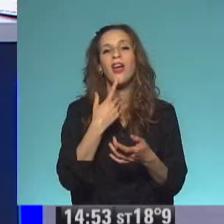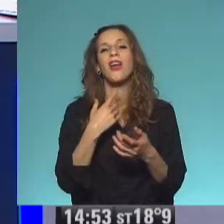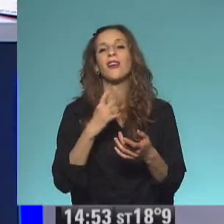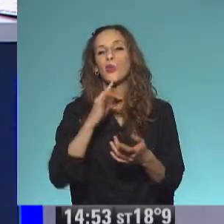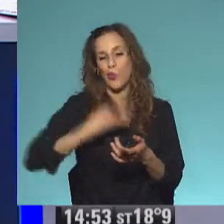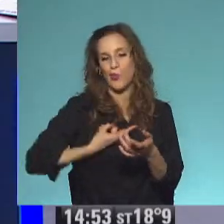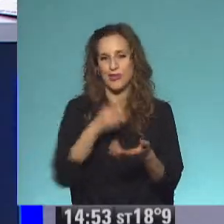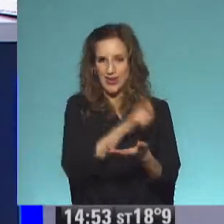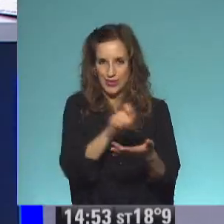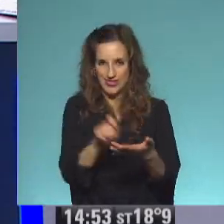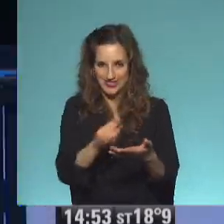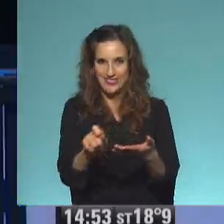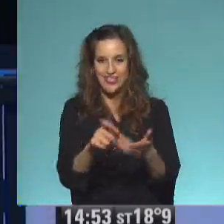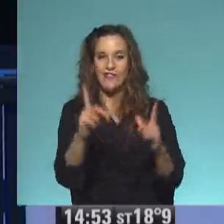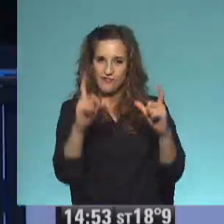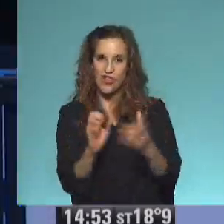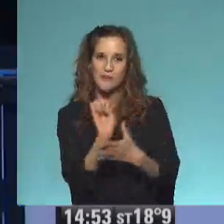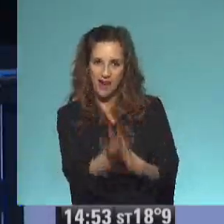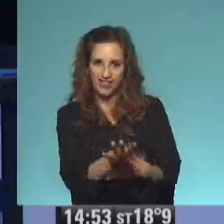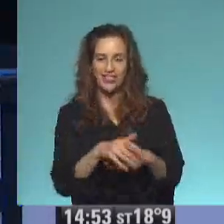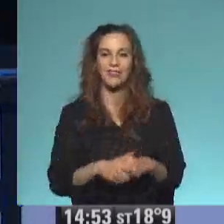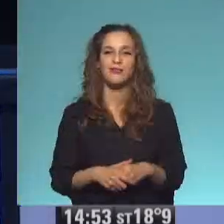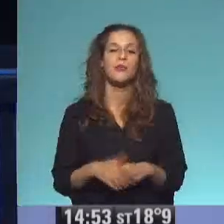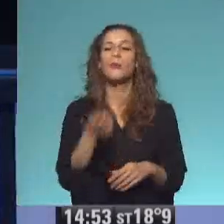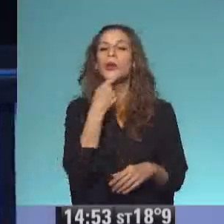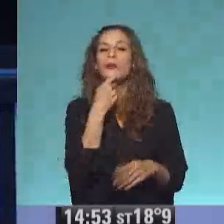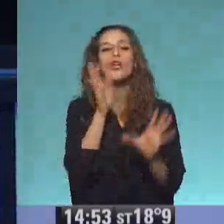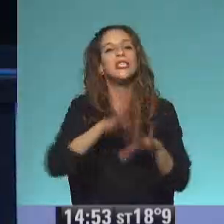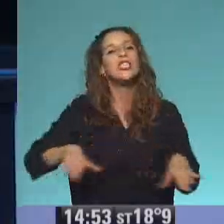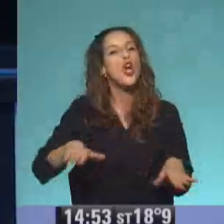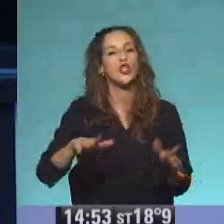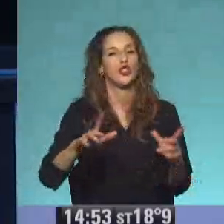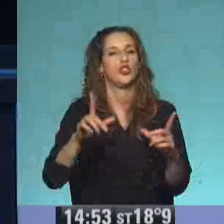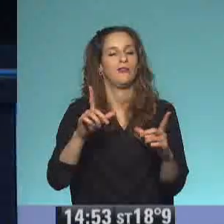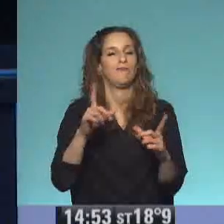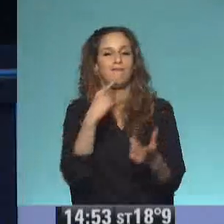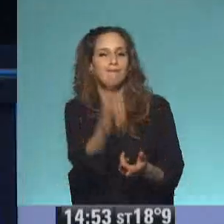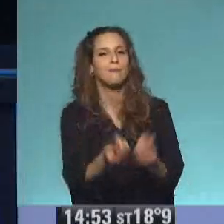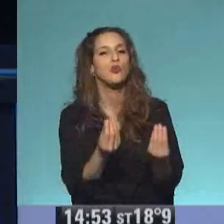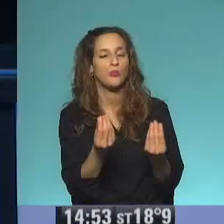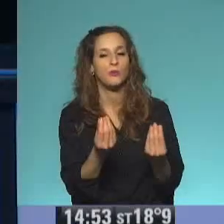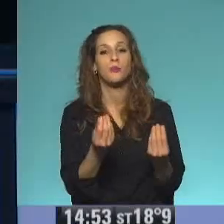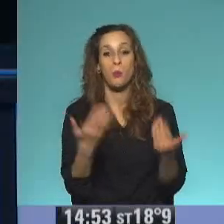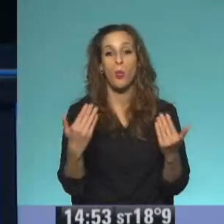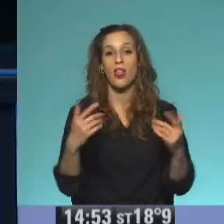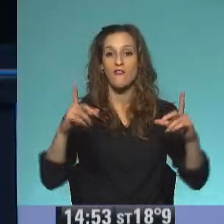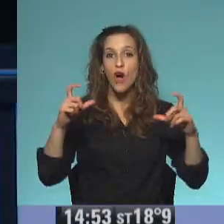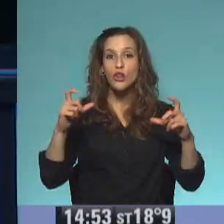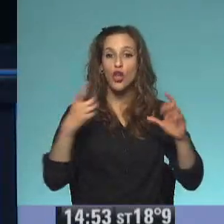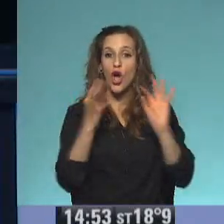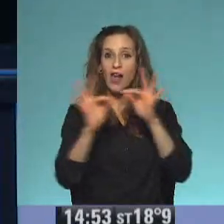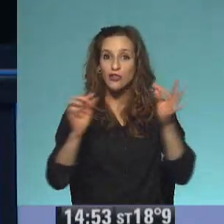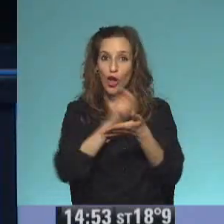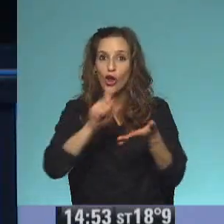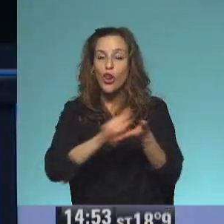videíto con la pregunta. ¿No, Emi? ¿Cómo harían los chicos para mandarnos las preguntas? Pueden mandarnos la foto con la pregunta o